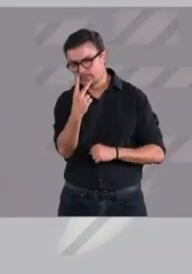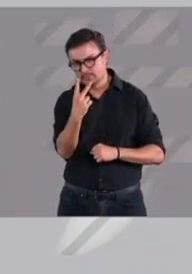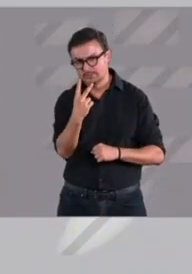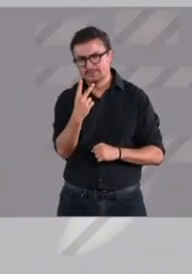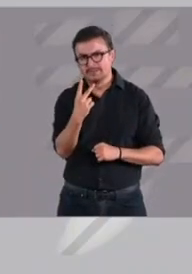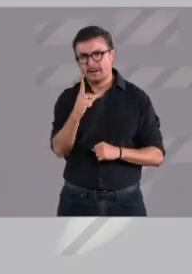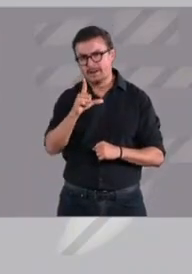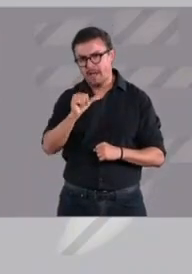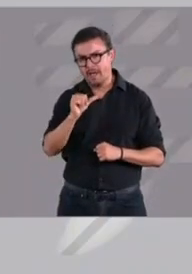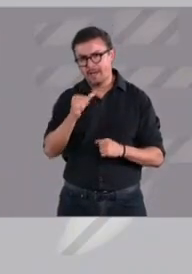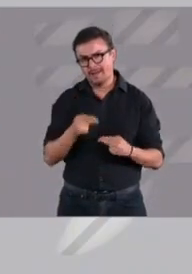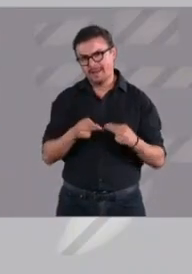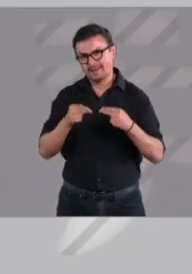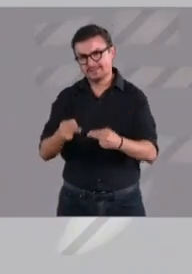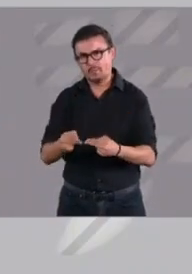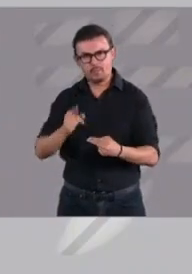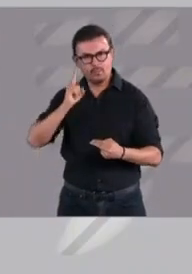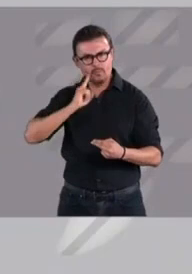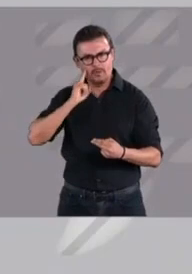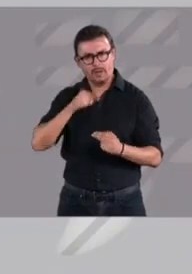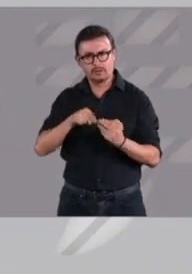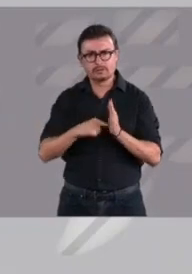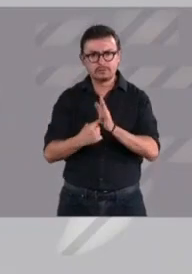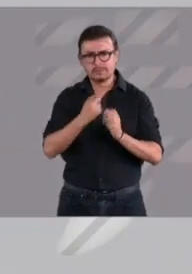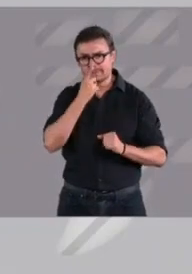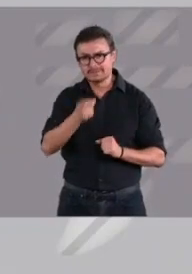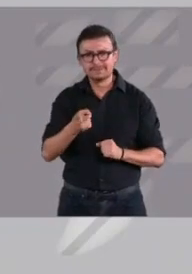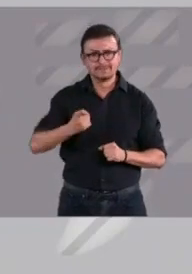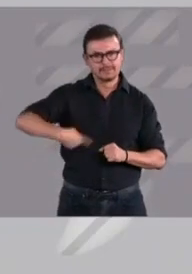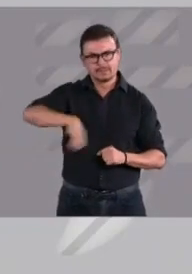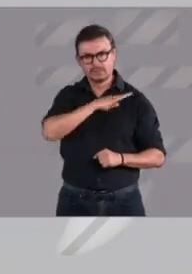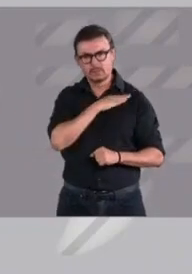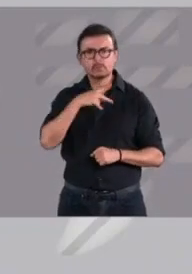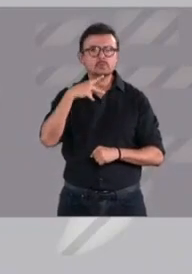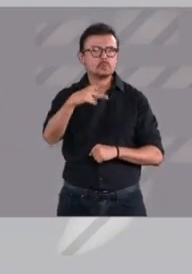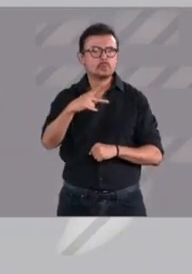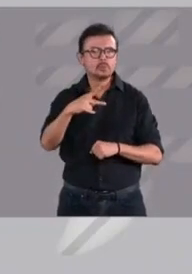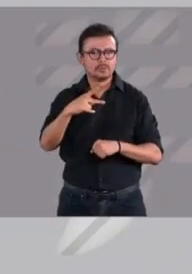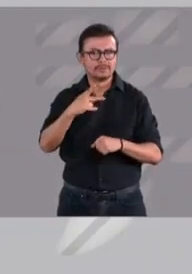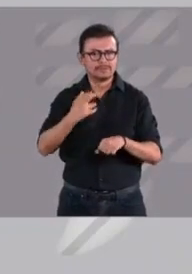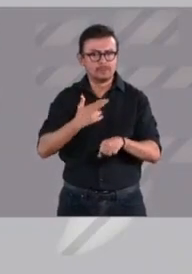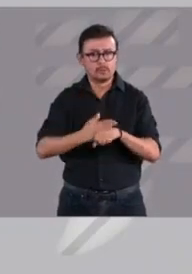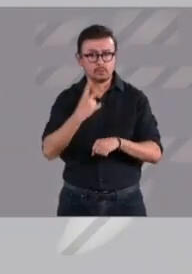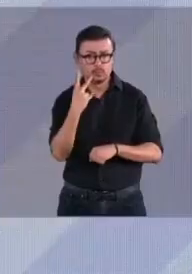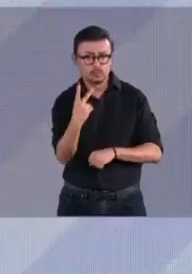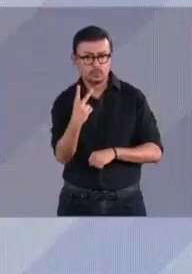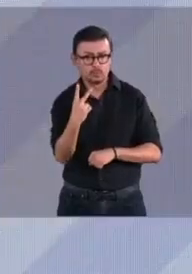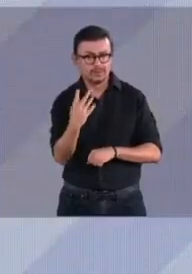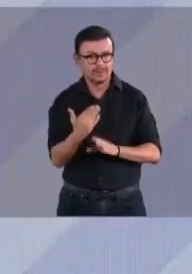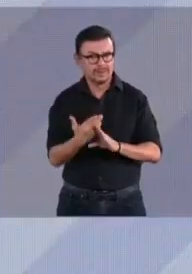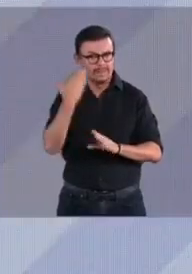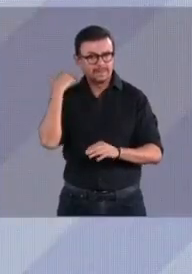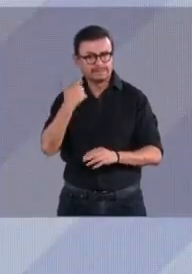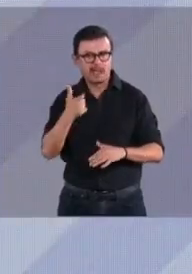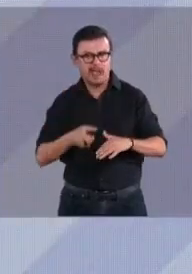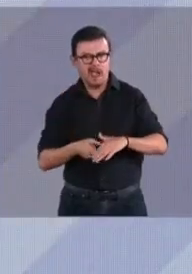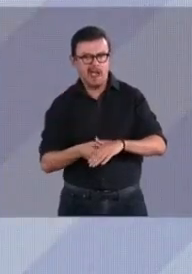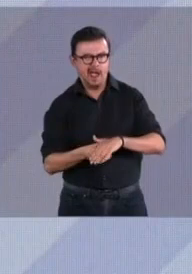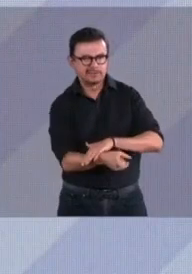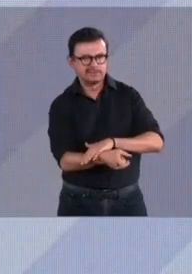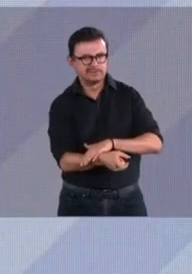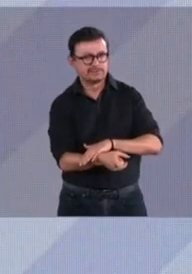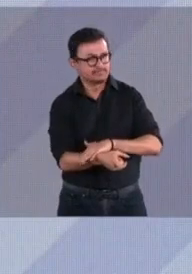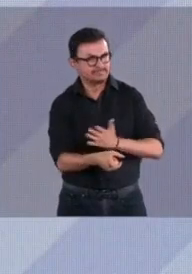claramente cómo la señora Sheinbaum y su secretario recibieron sobornos, recibieron